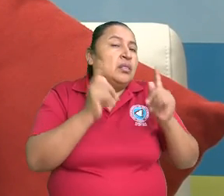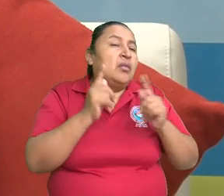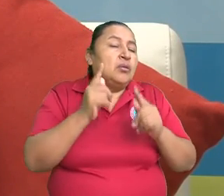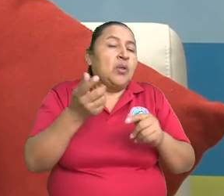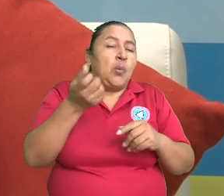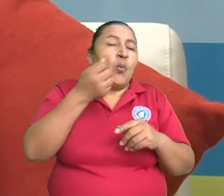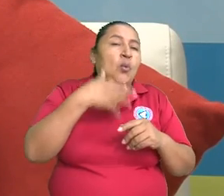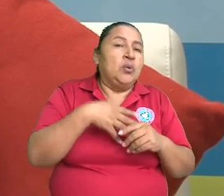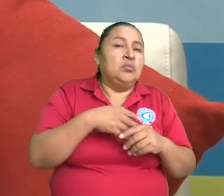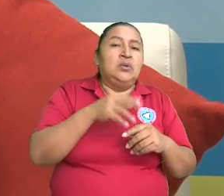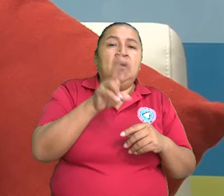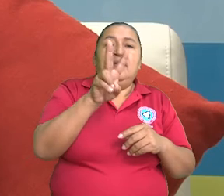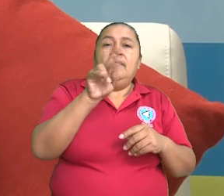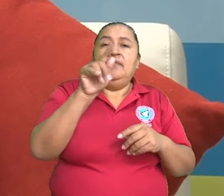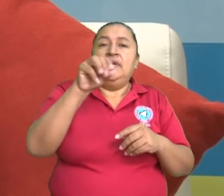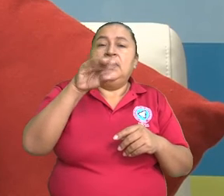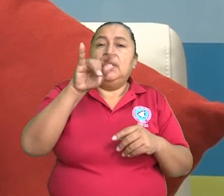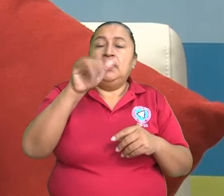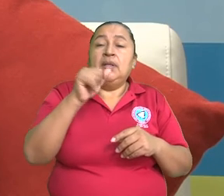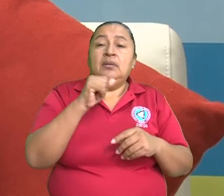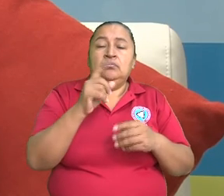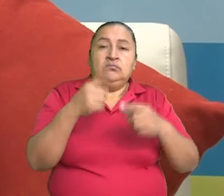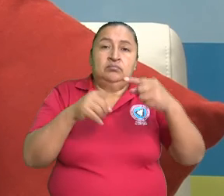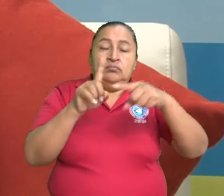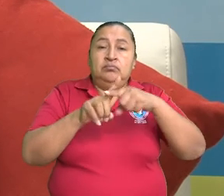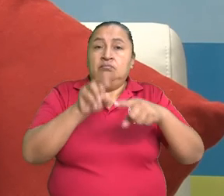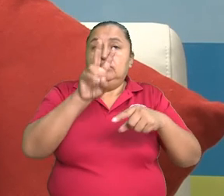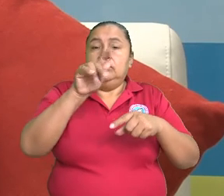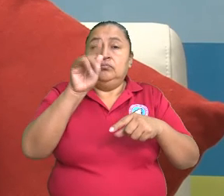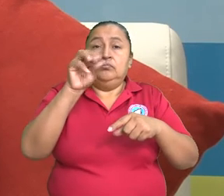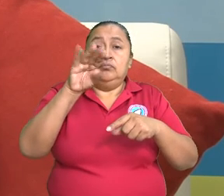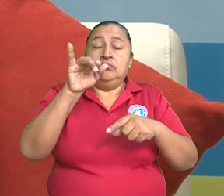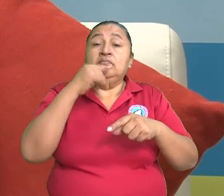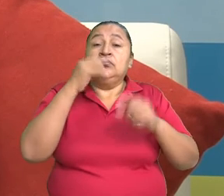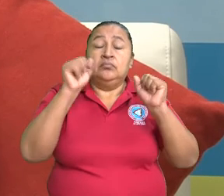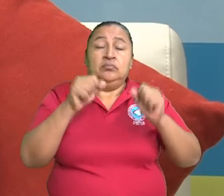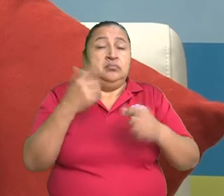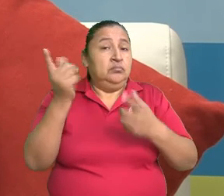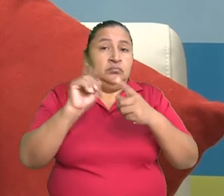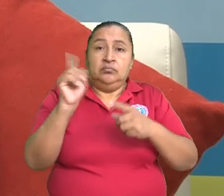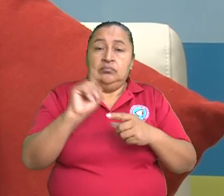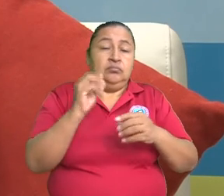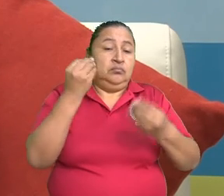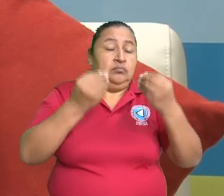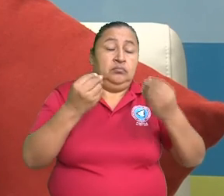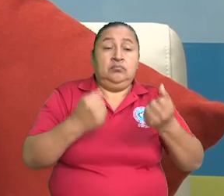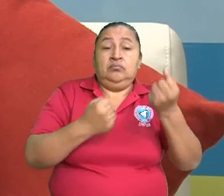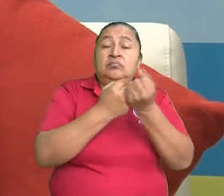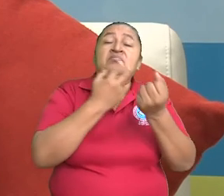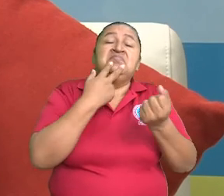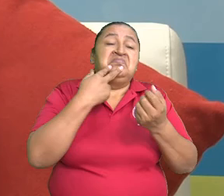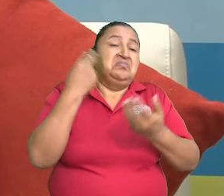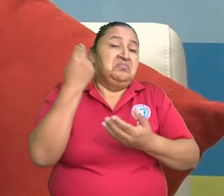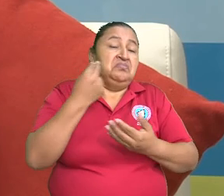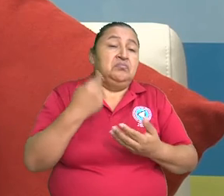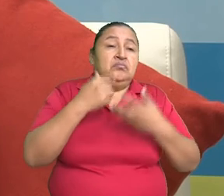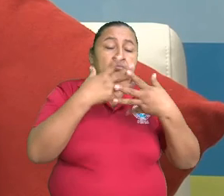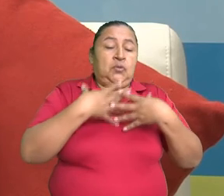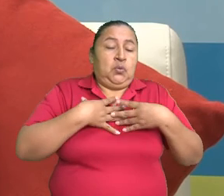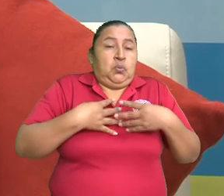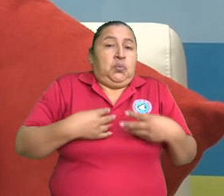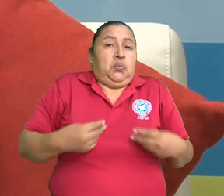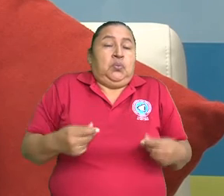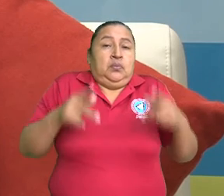La vitamina o los complejos vitamínicos, los suplementos vitamínicos, pues, en realidad no han demostrado tener ninguna utilidad para la